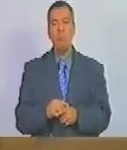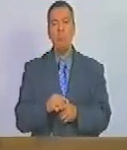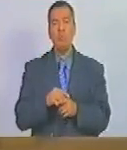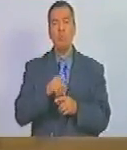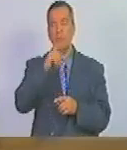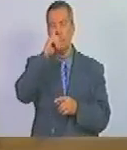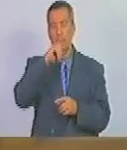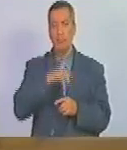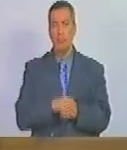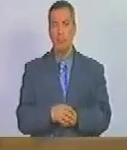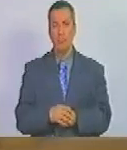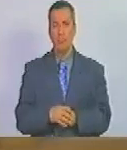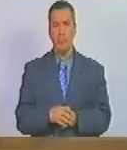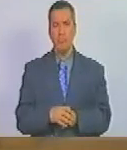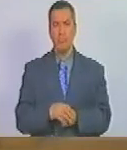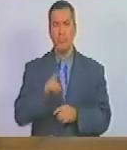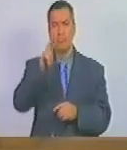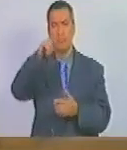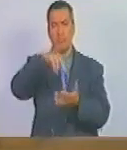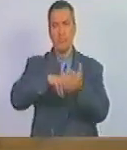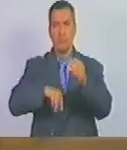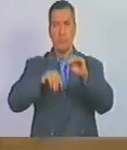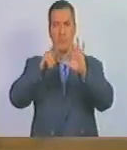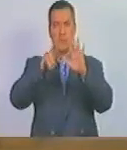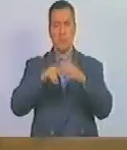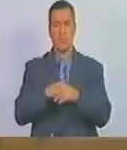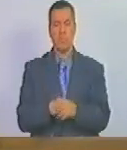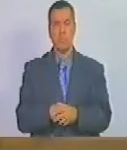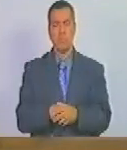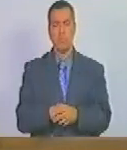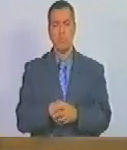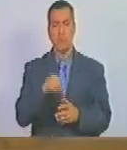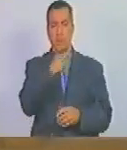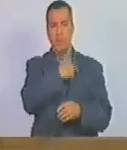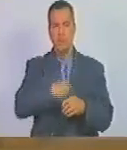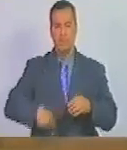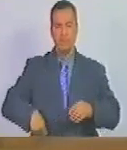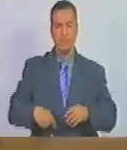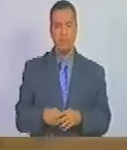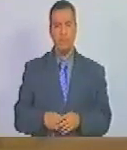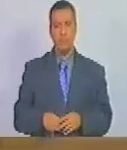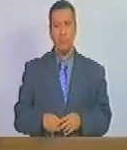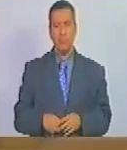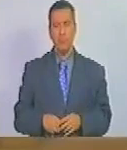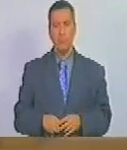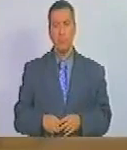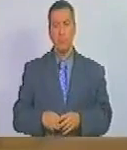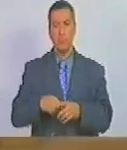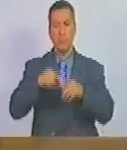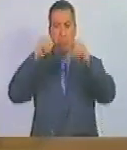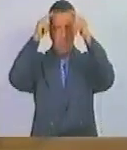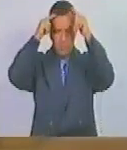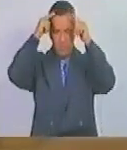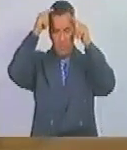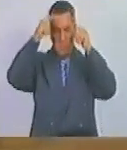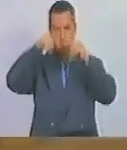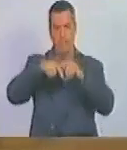en el año 2007 el presidente Hugo Chávez